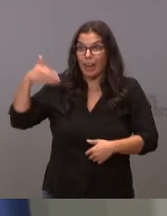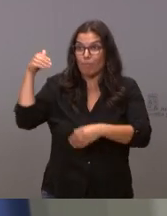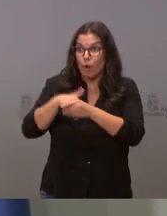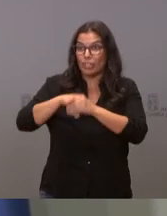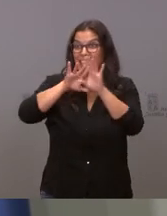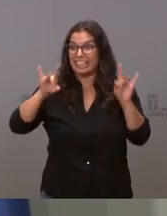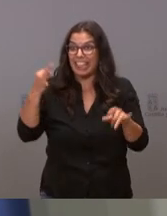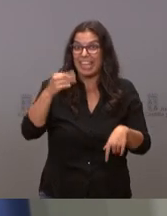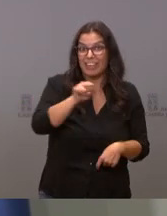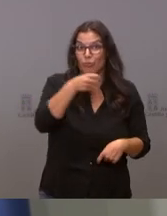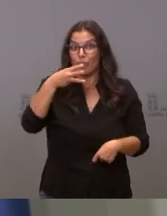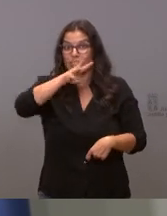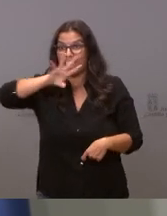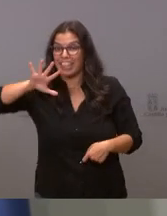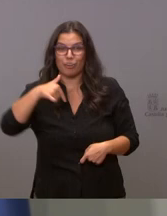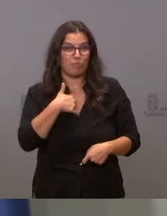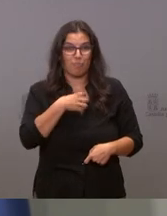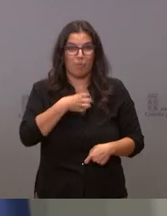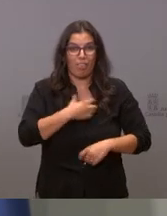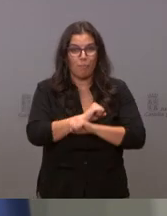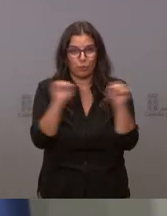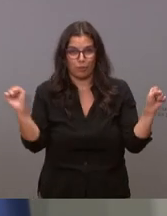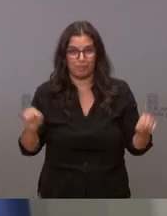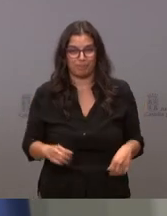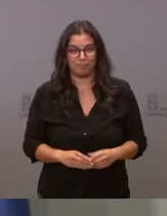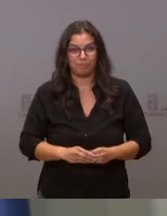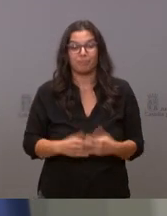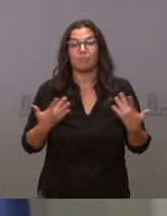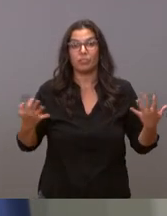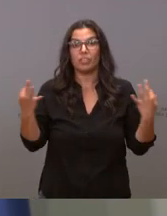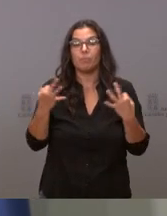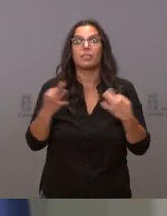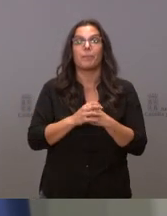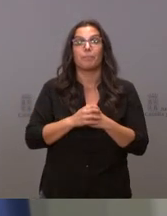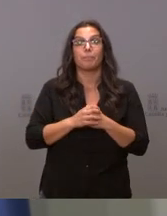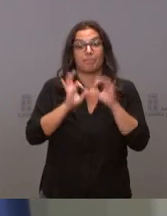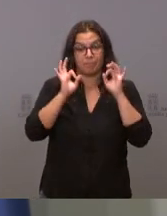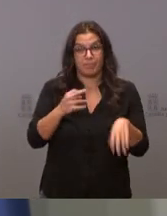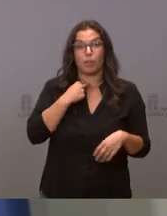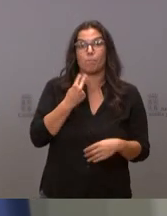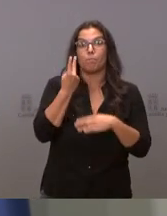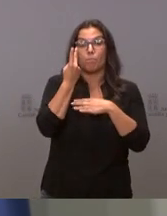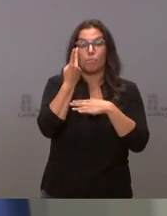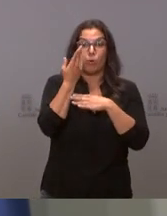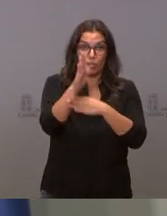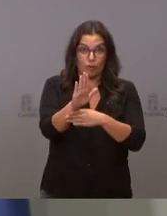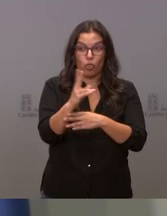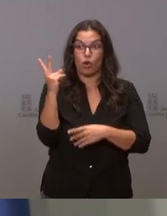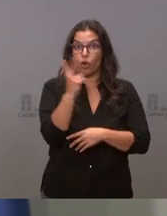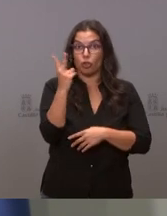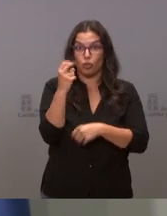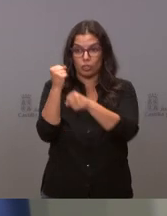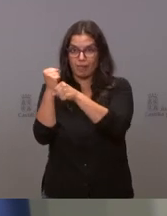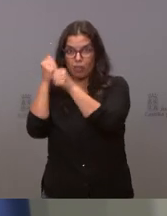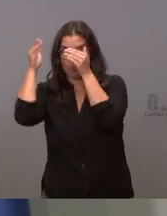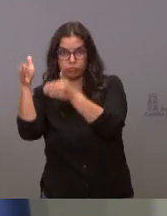no puedo hacer y lo que ha ocurrido es que nuestros portavozes efectivamente estaban trabajando como suelen